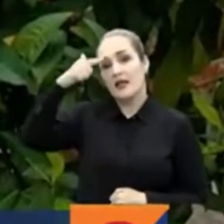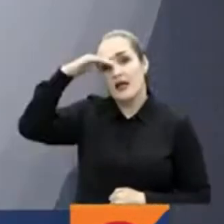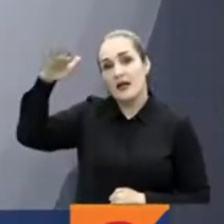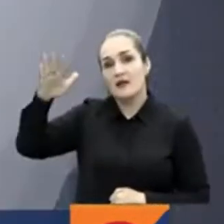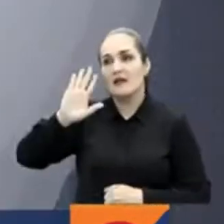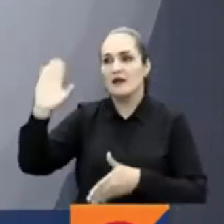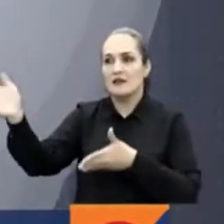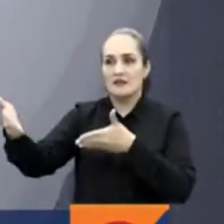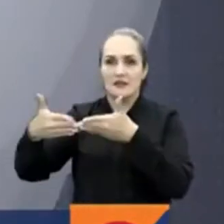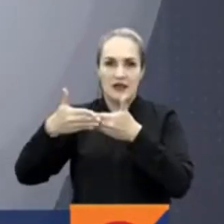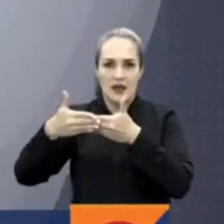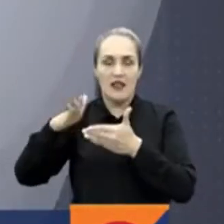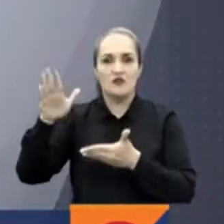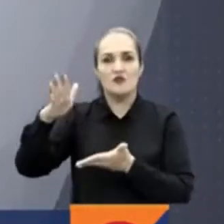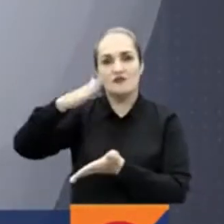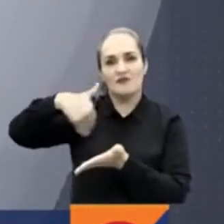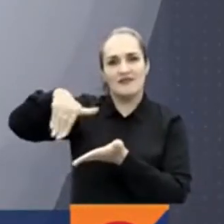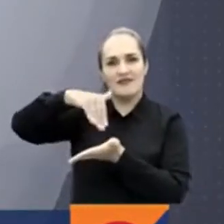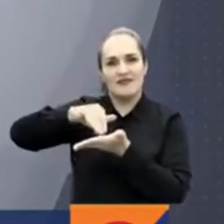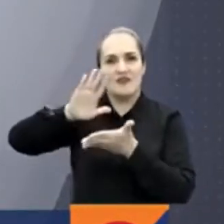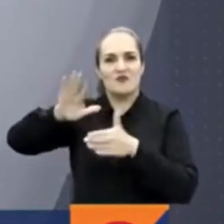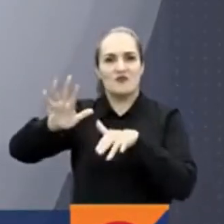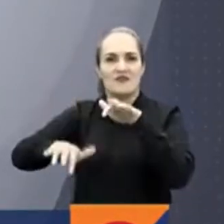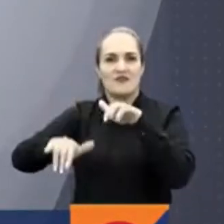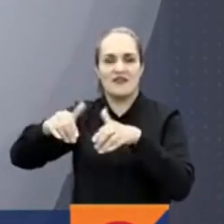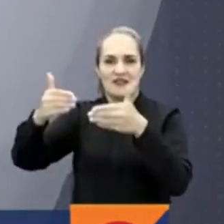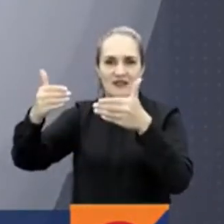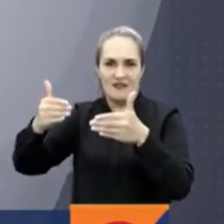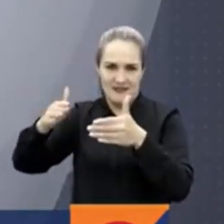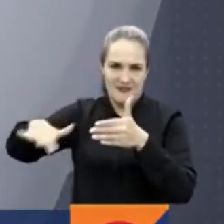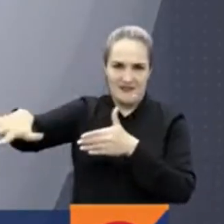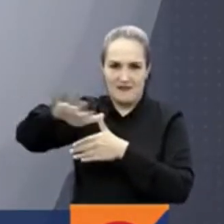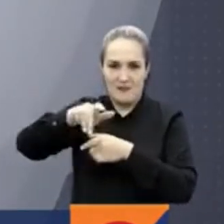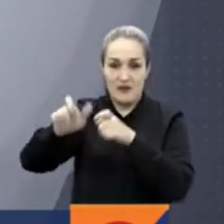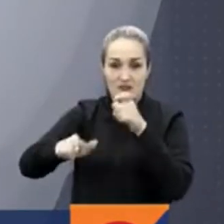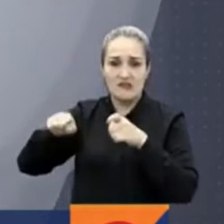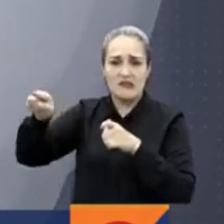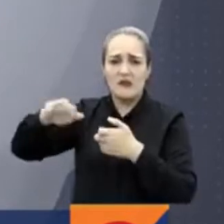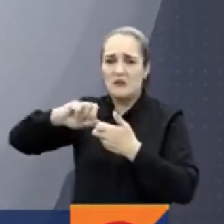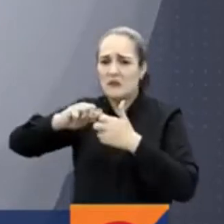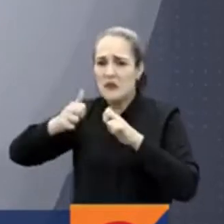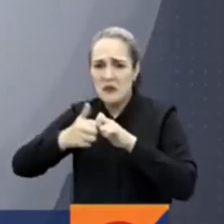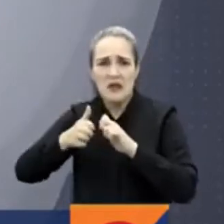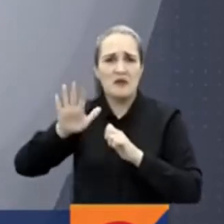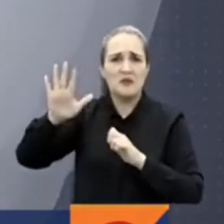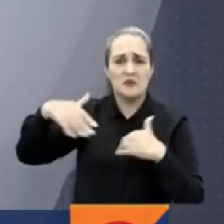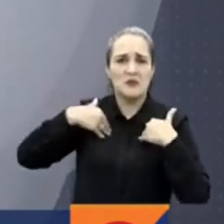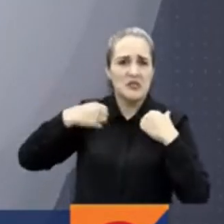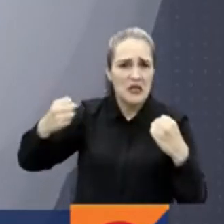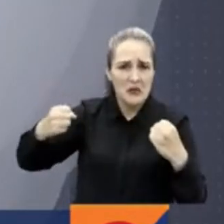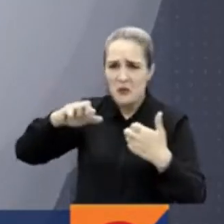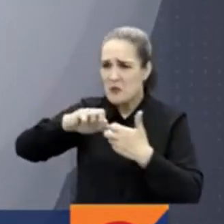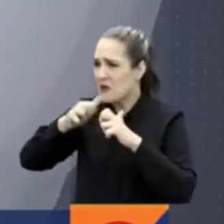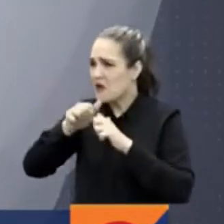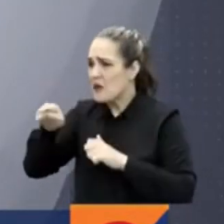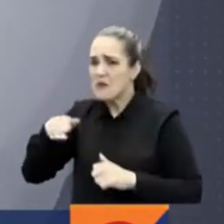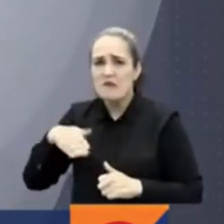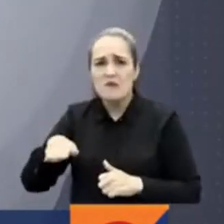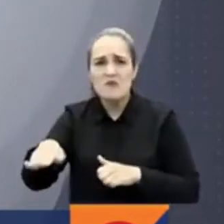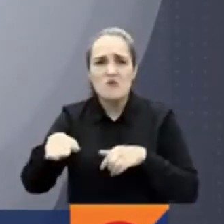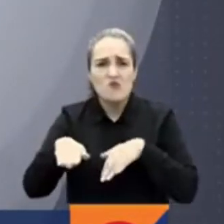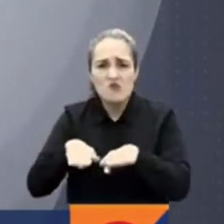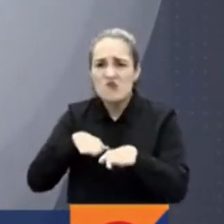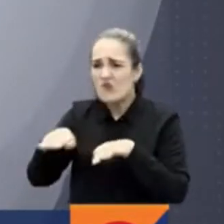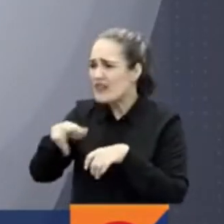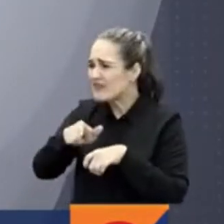del Dadis. Dentro de los hallazgos se encontraron que las condiciones de infraestructura y la presencia de roedores fueron la causa del